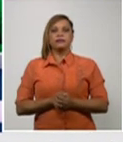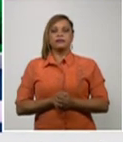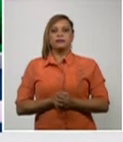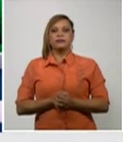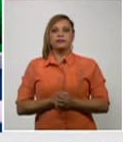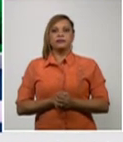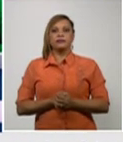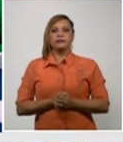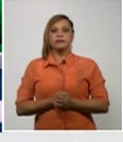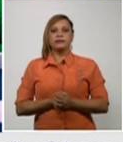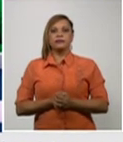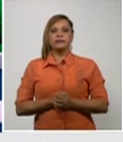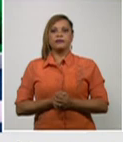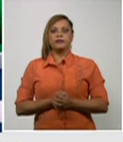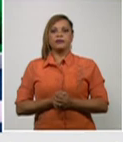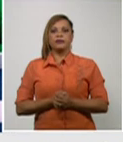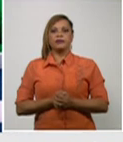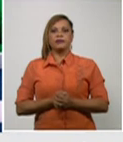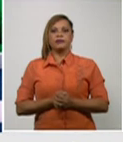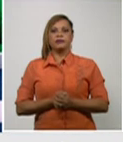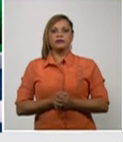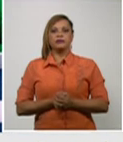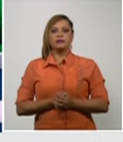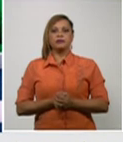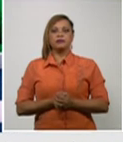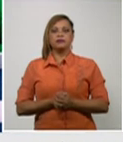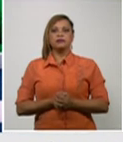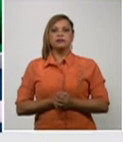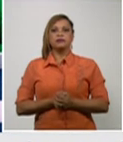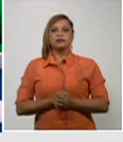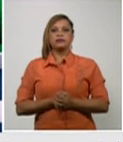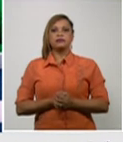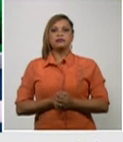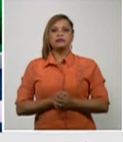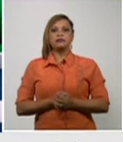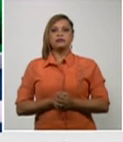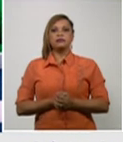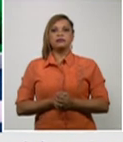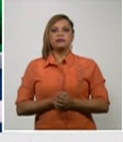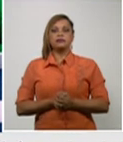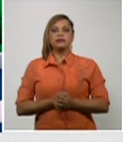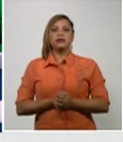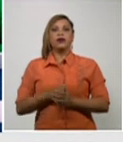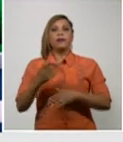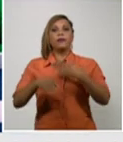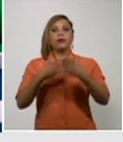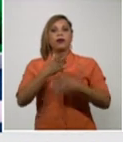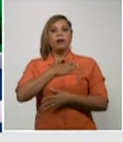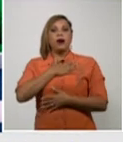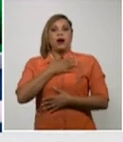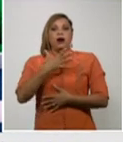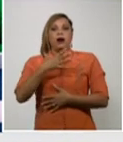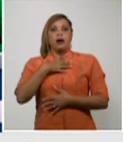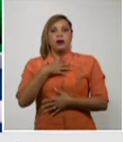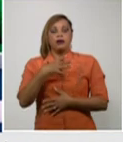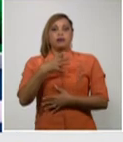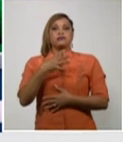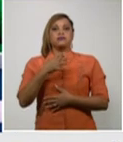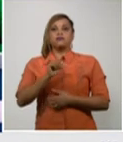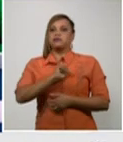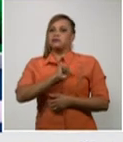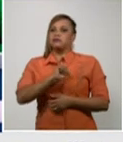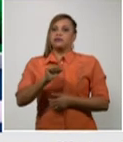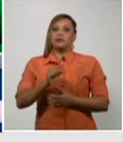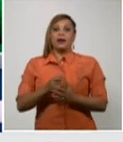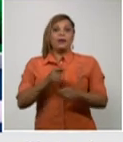para su recuperación, un distrés respiratorio severo, un fallo renal agudo y en un